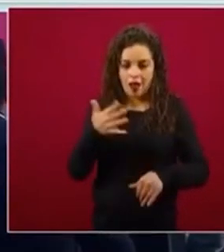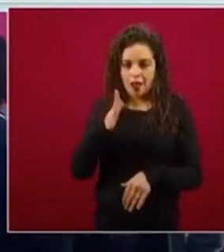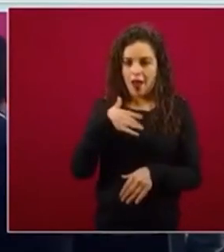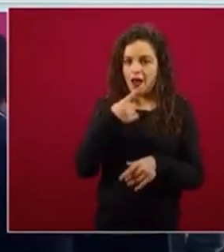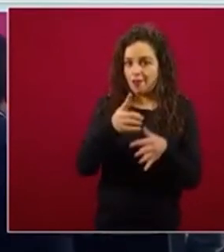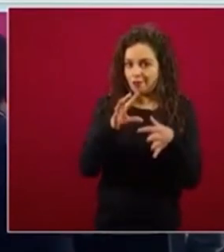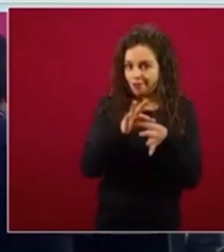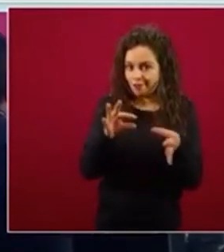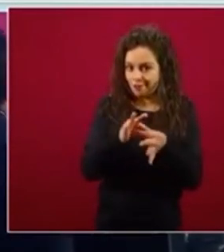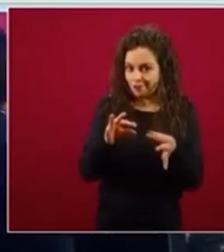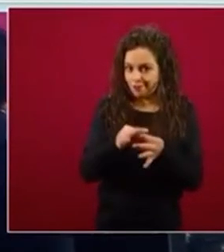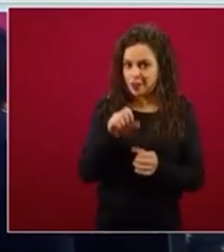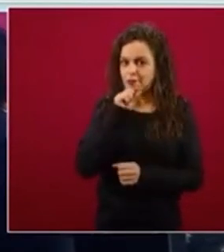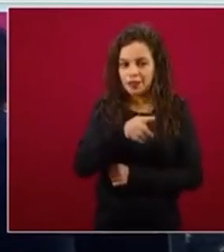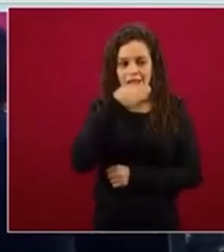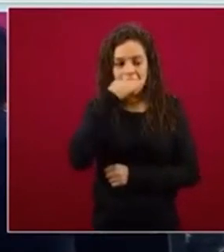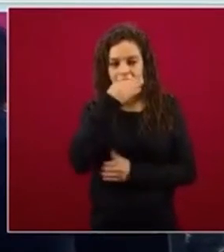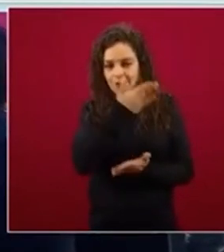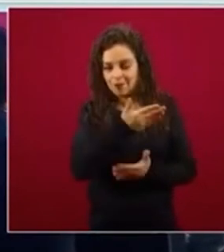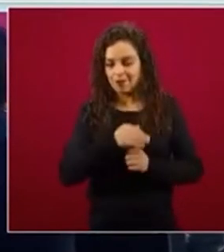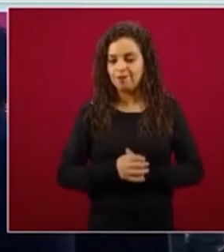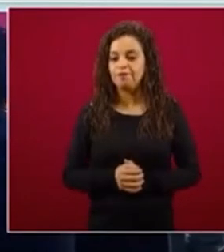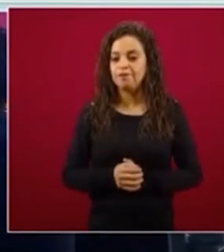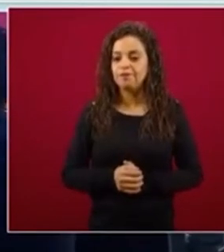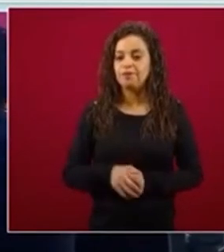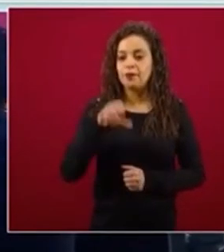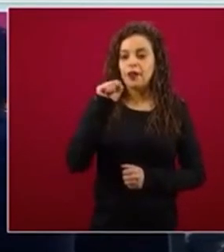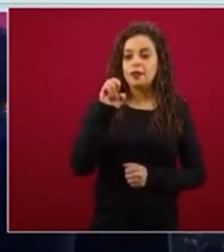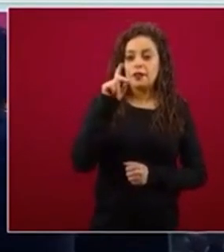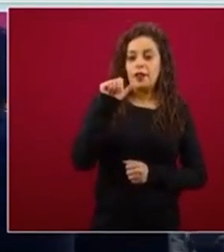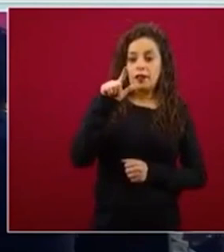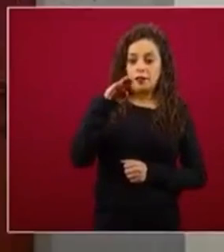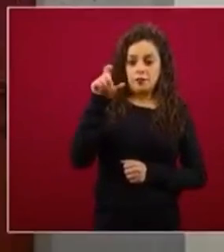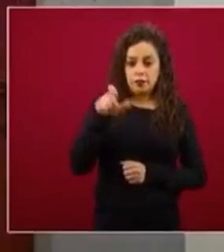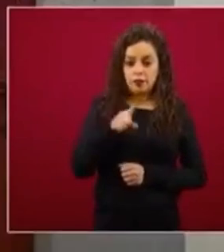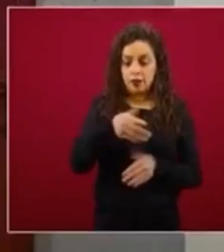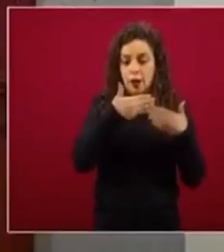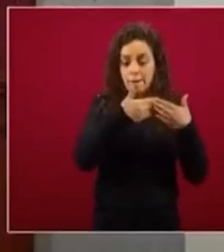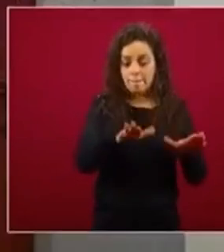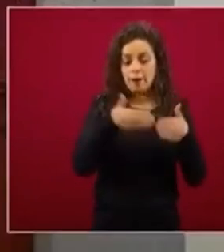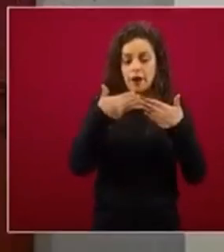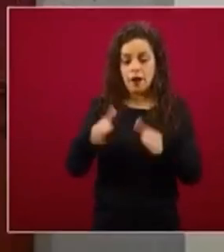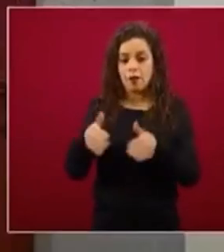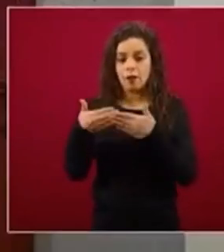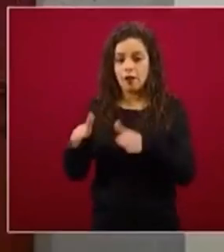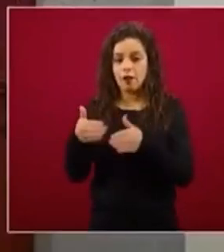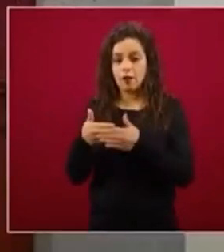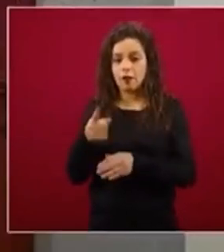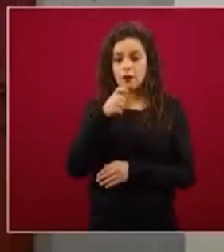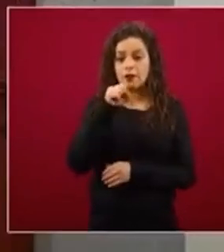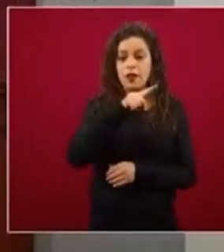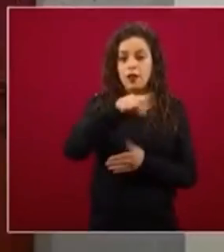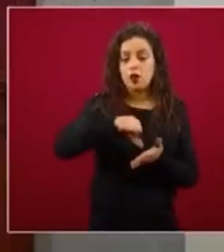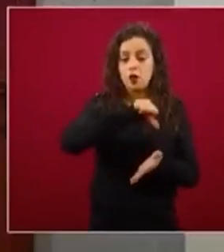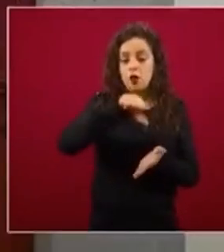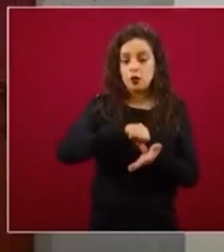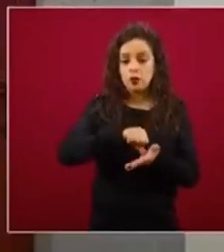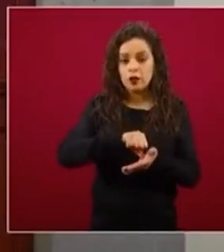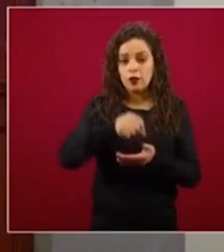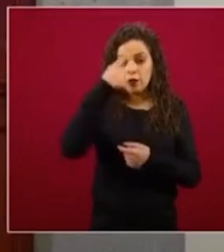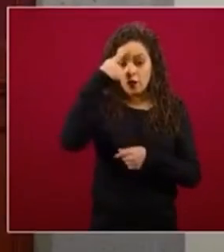Segalmex ha abierto cerca de 600 centros de acopio, porque